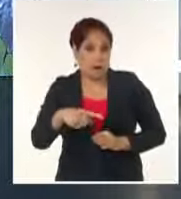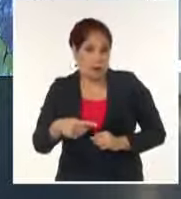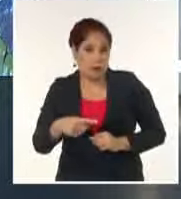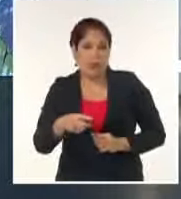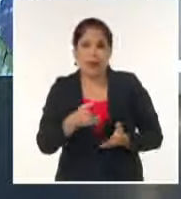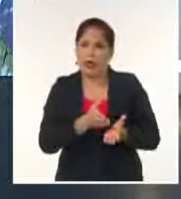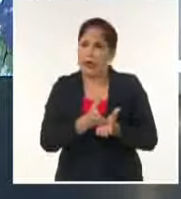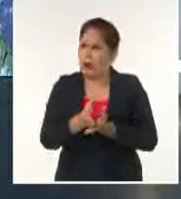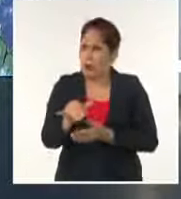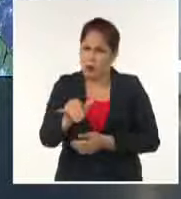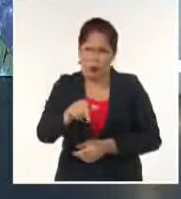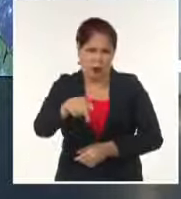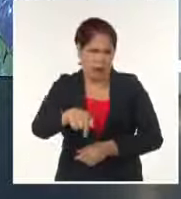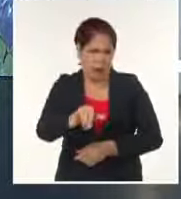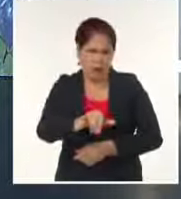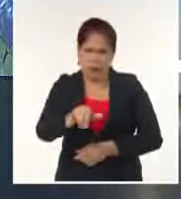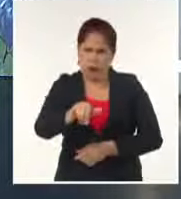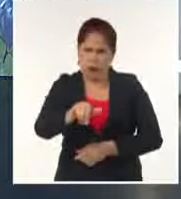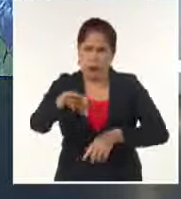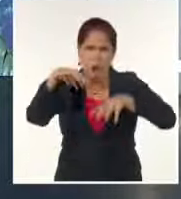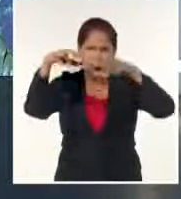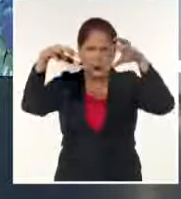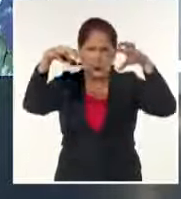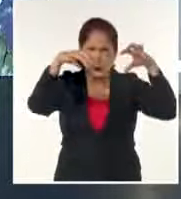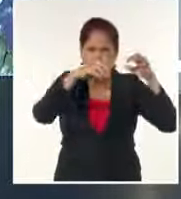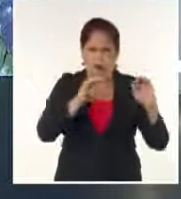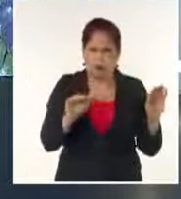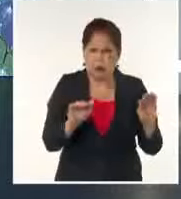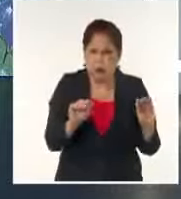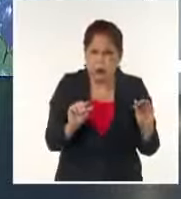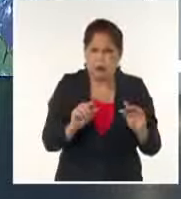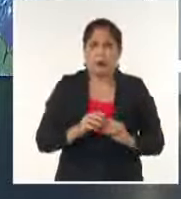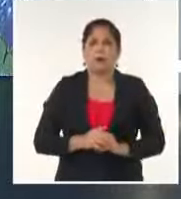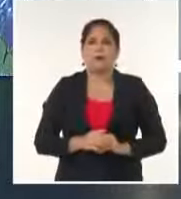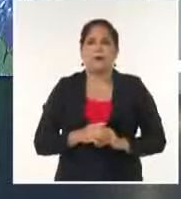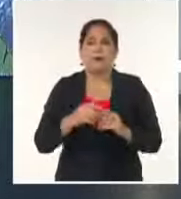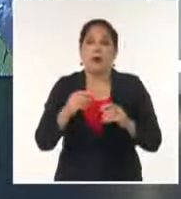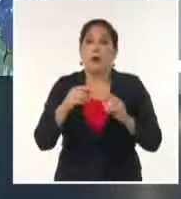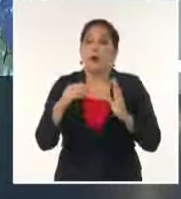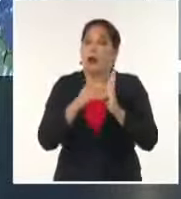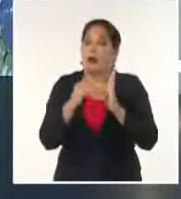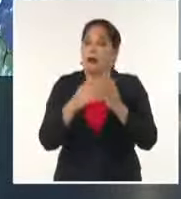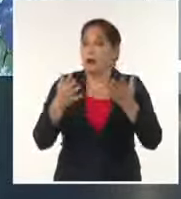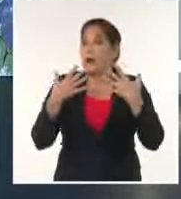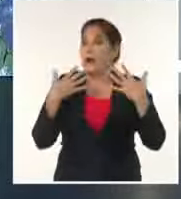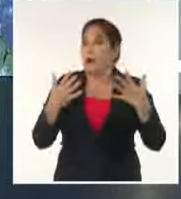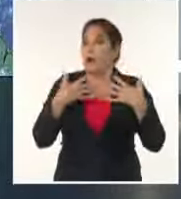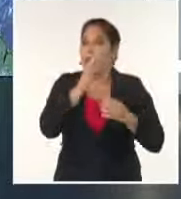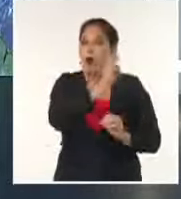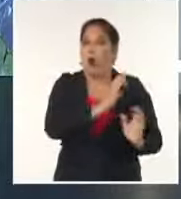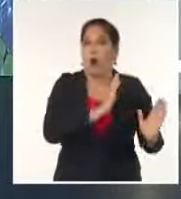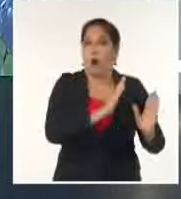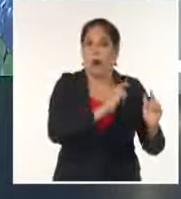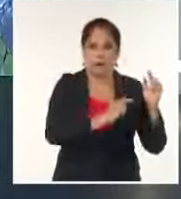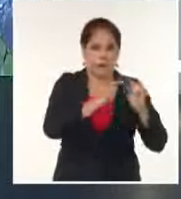una situación muy similar, escasas lluvias en todo el país y una tarde cálida sobre todo hacia la parte oriental. Usted le deseo que pase una feliz noche.